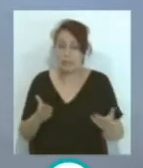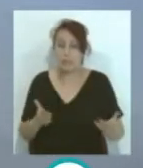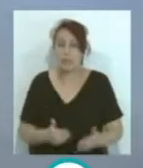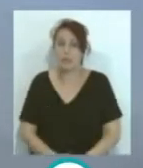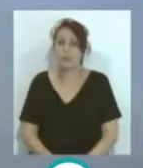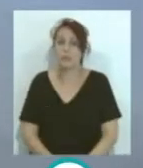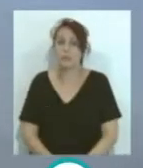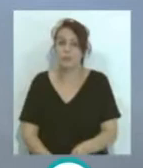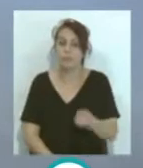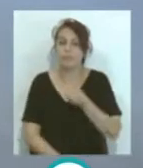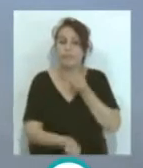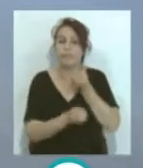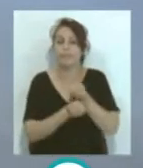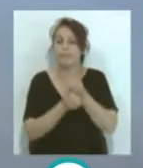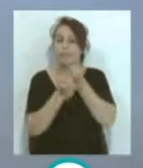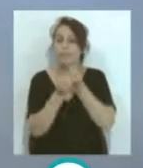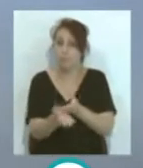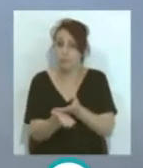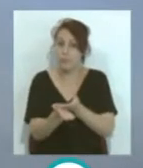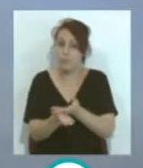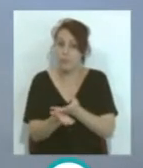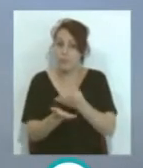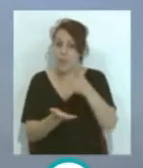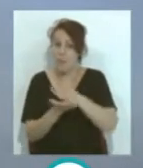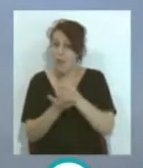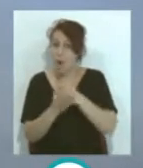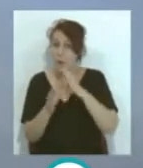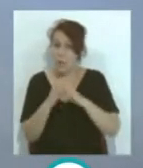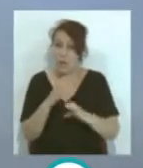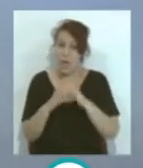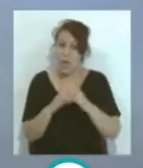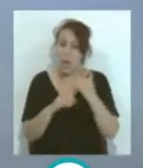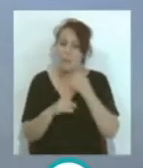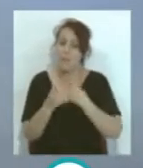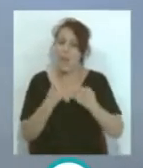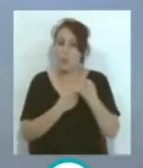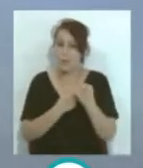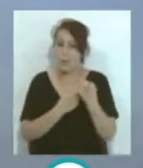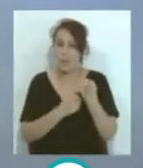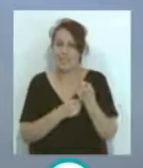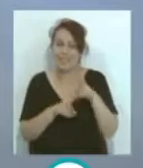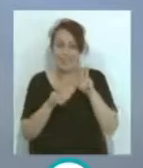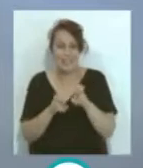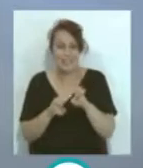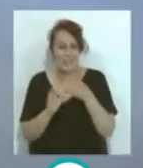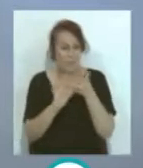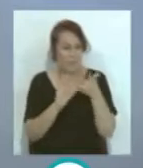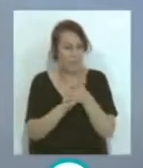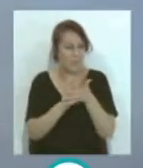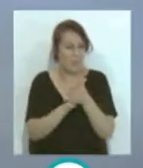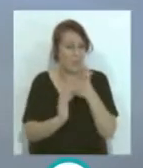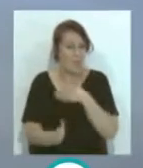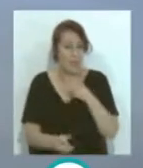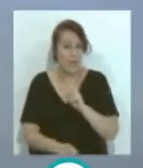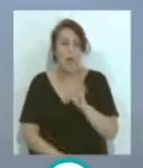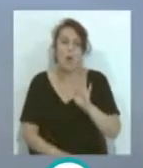...se expresaba así... ...en los medios de comunicaciones... ...a la pregunta... ...no quería entrar en el tema... ...pero el periodista...